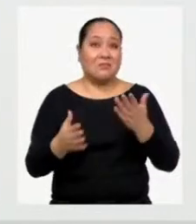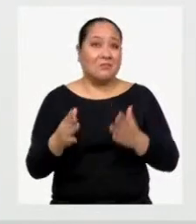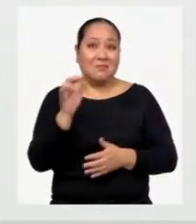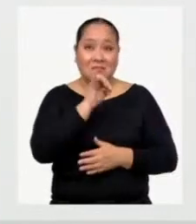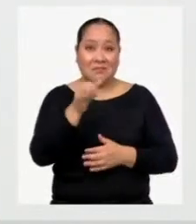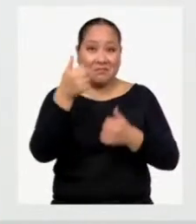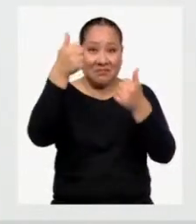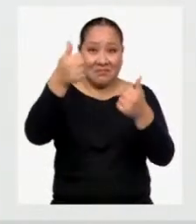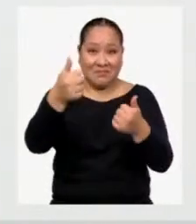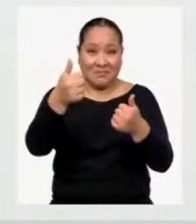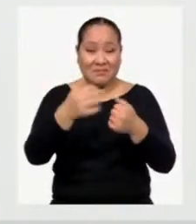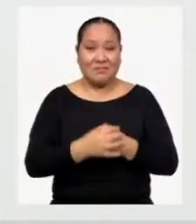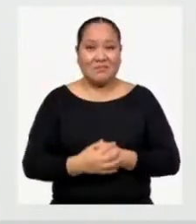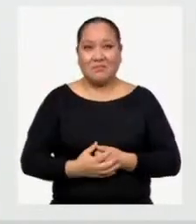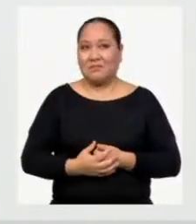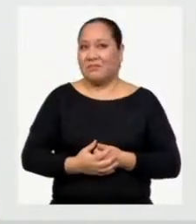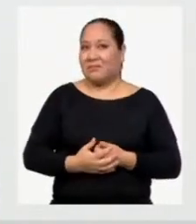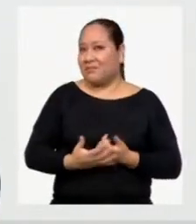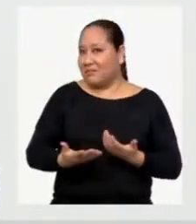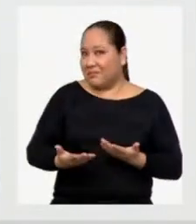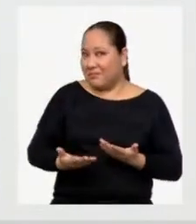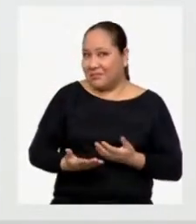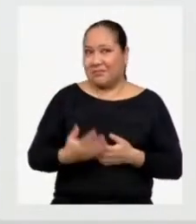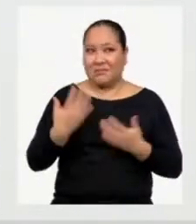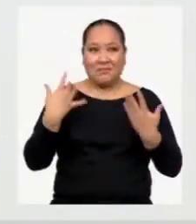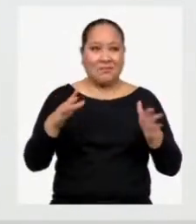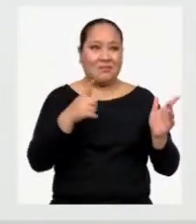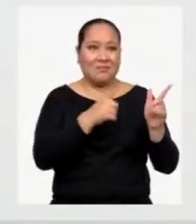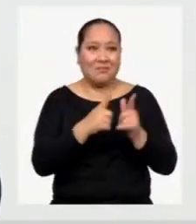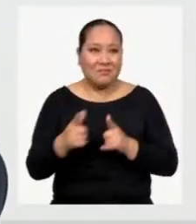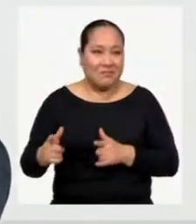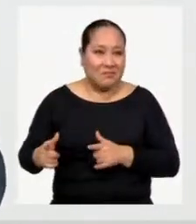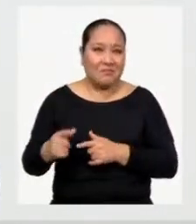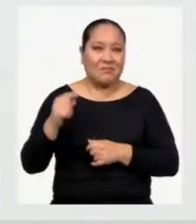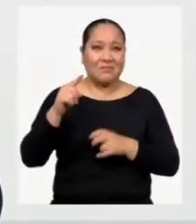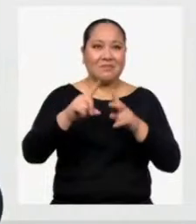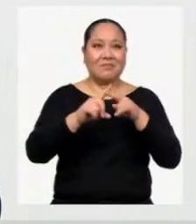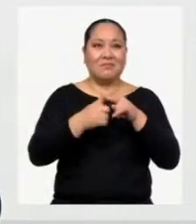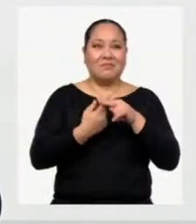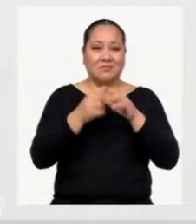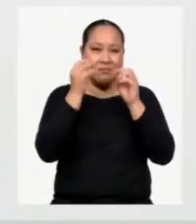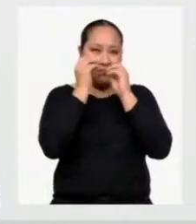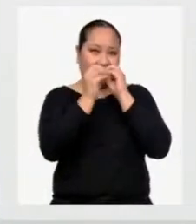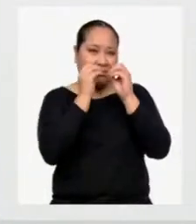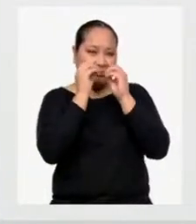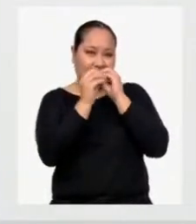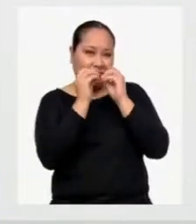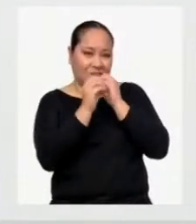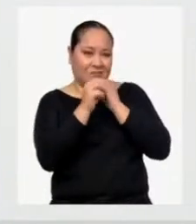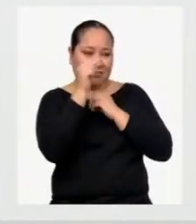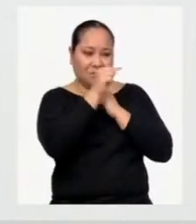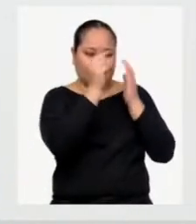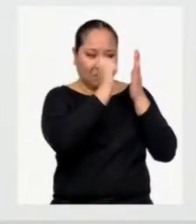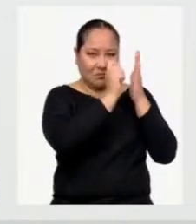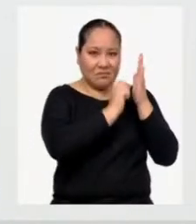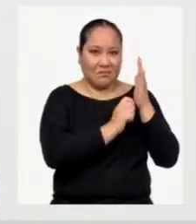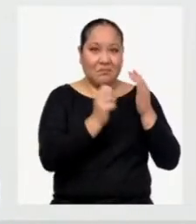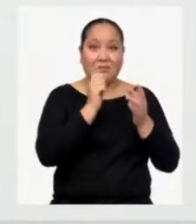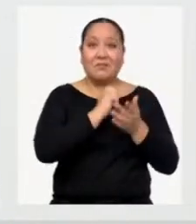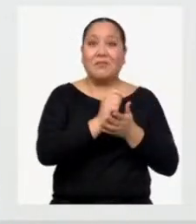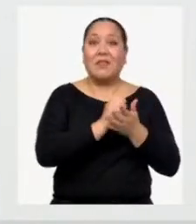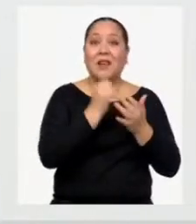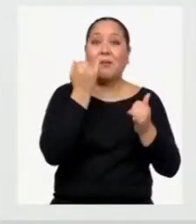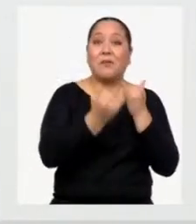igual de bien Entonces, ¿estamos listas y listos para empezar a corregir el borrador Y escribir la versión